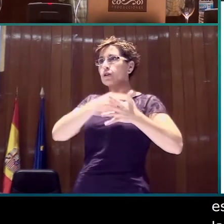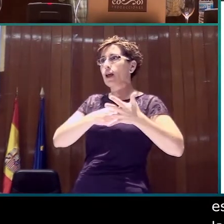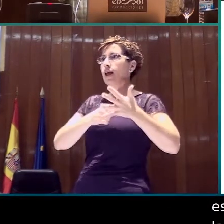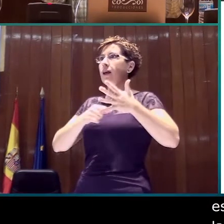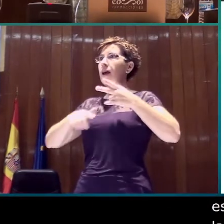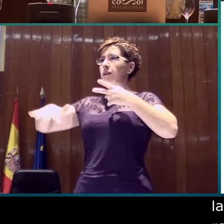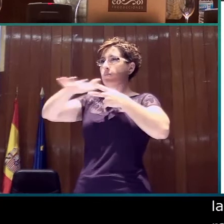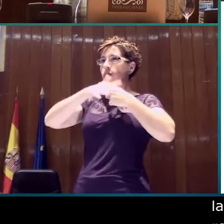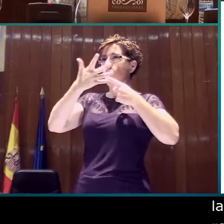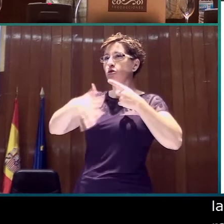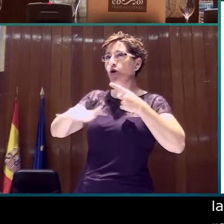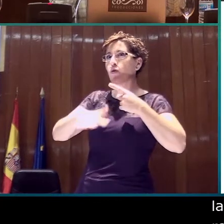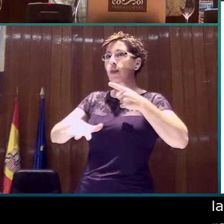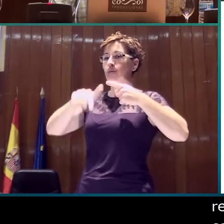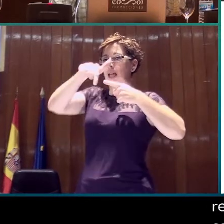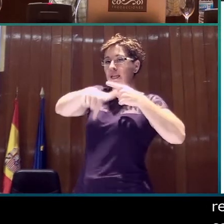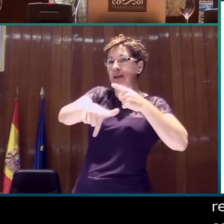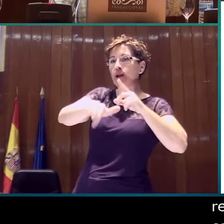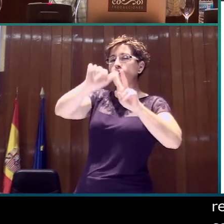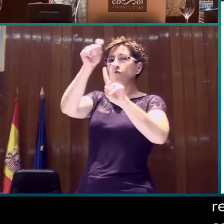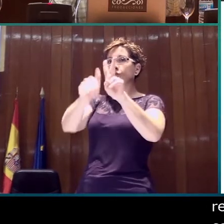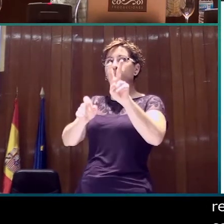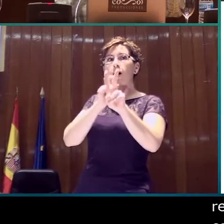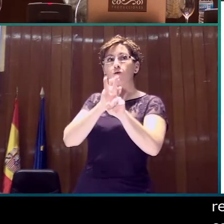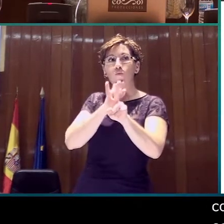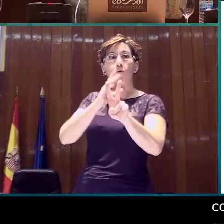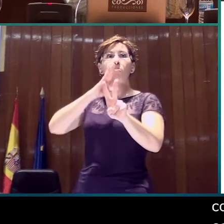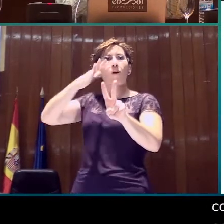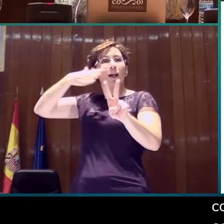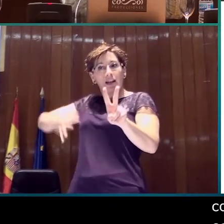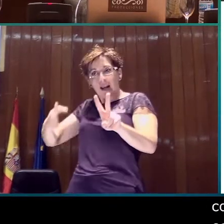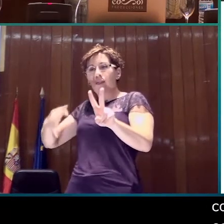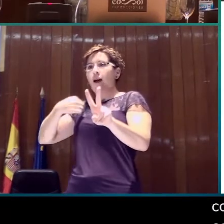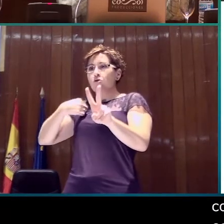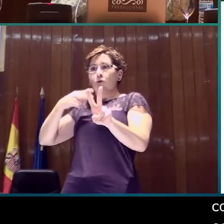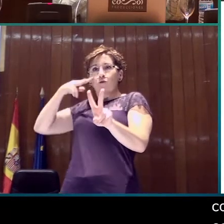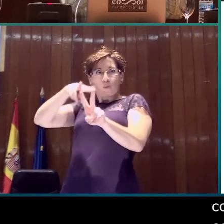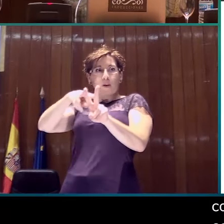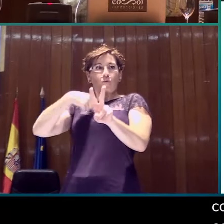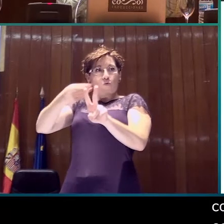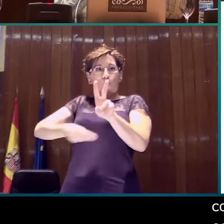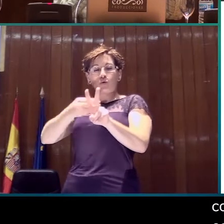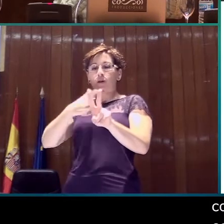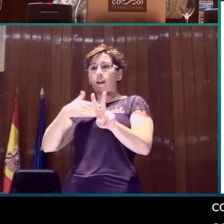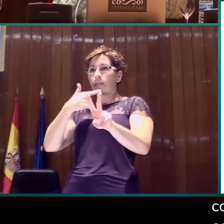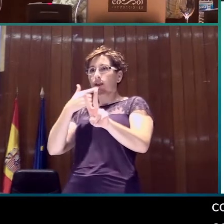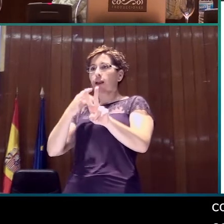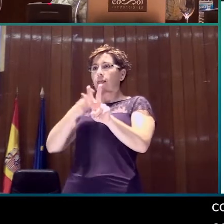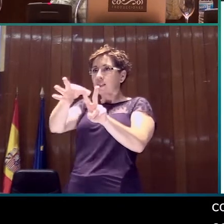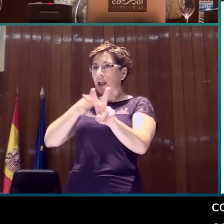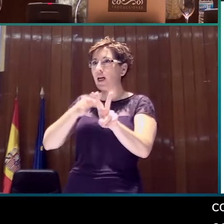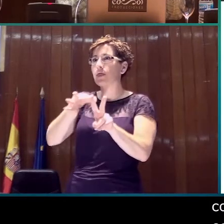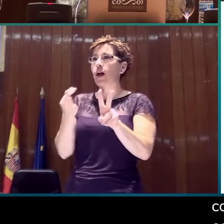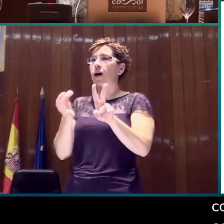conceptualizo y puedo hacerme una idea de la distancia a la que está, si voy a llegar al dedo o no, ¿de acuerdo?